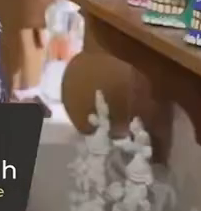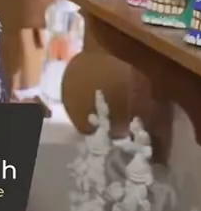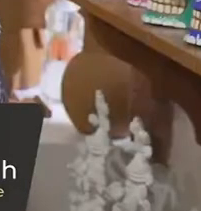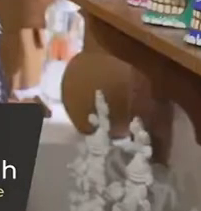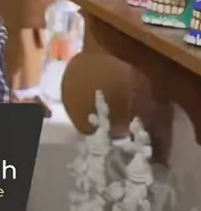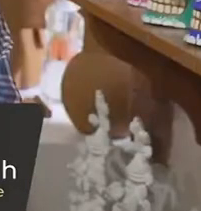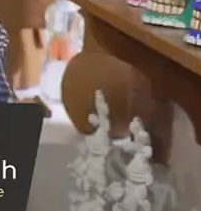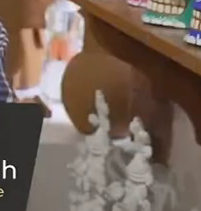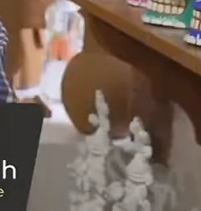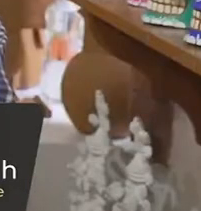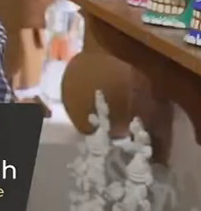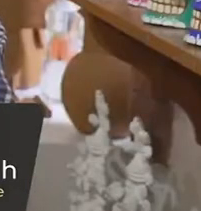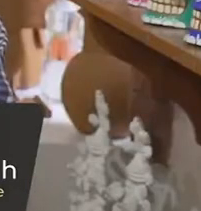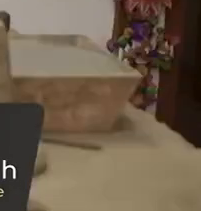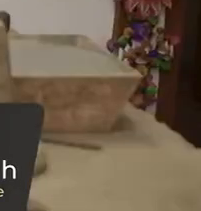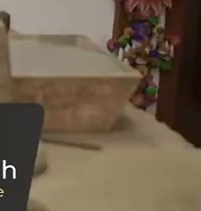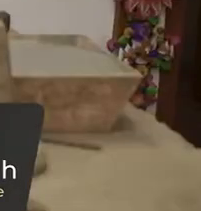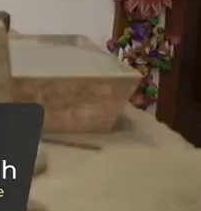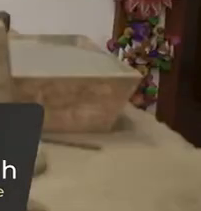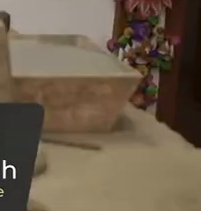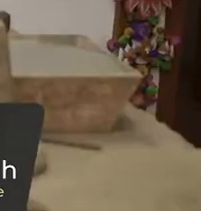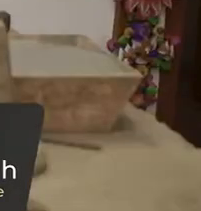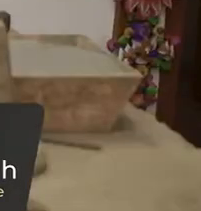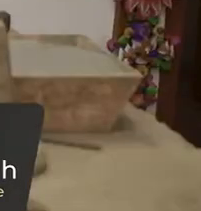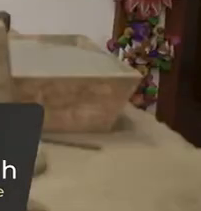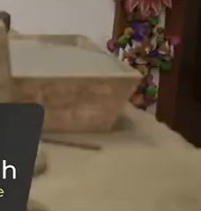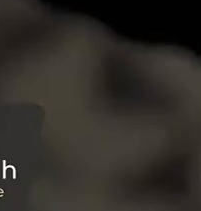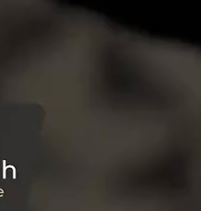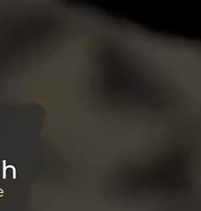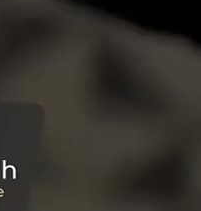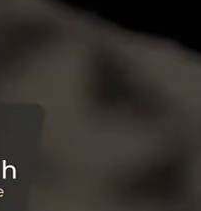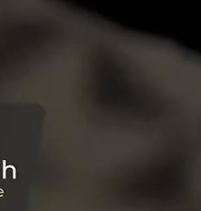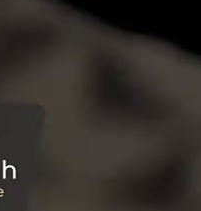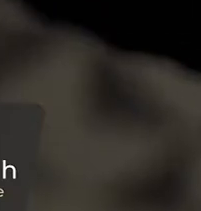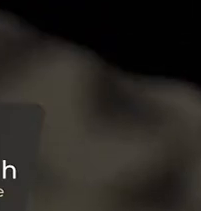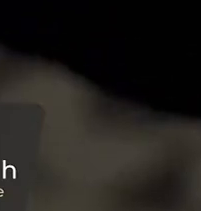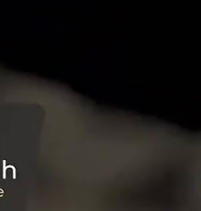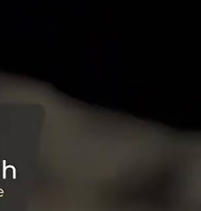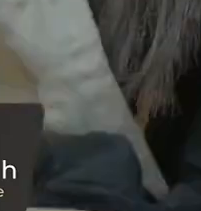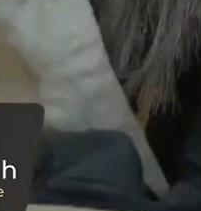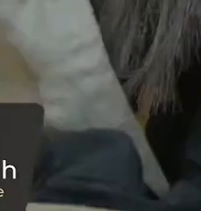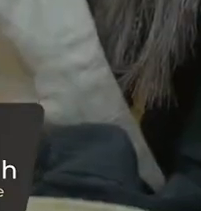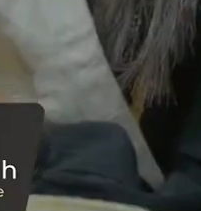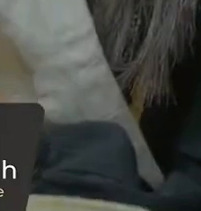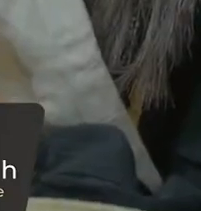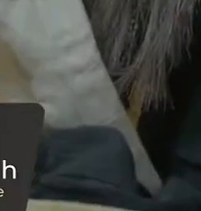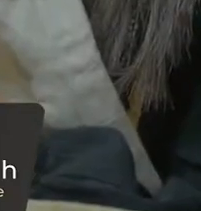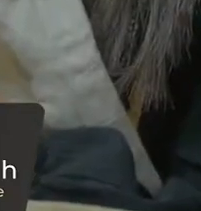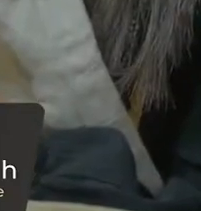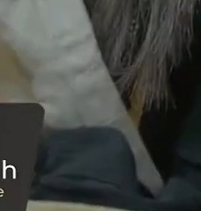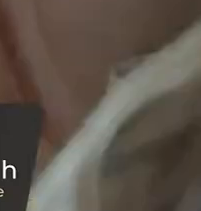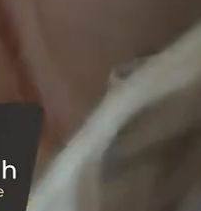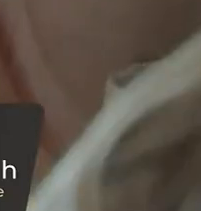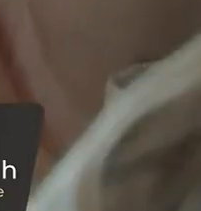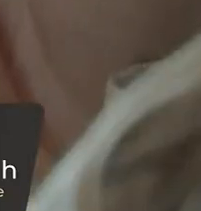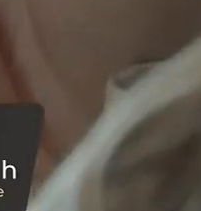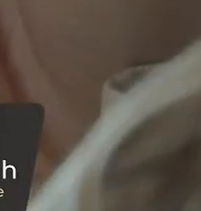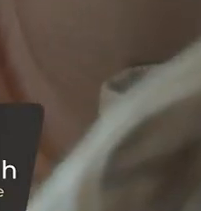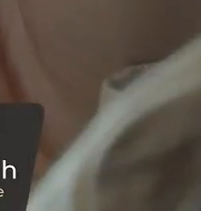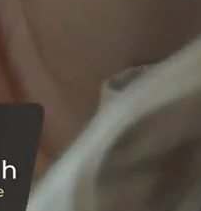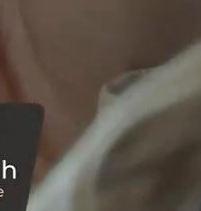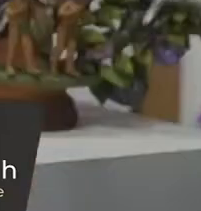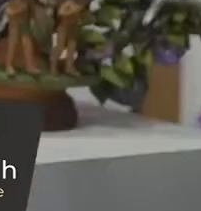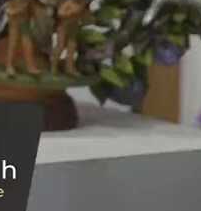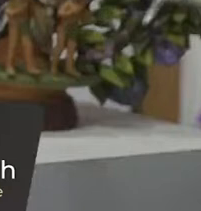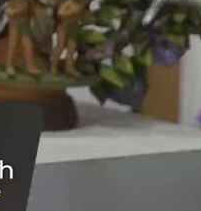vida. Que tengas paciencia, que lo disfrutes, que te guste. Eso es algo muy importante aquí en esto. Para mí, tener este oficio